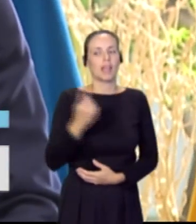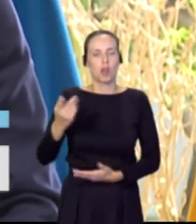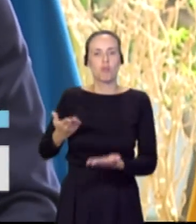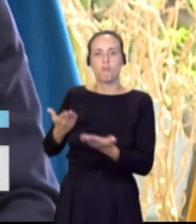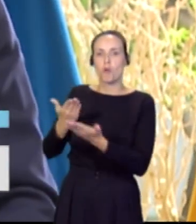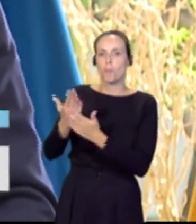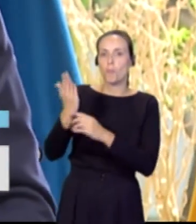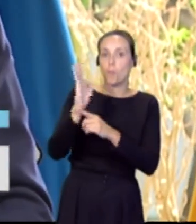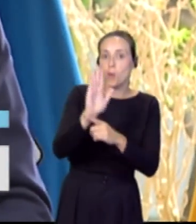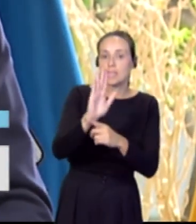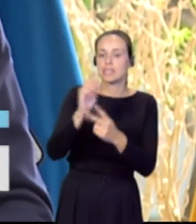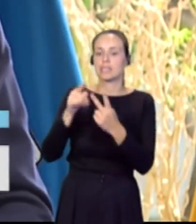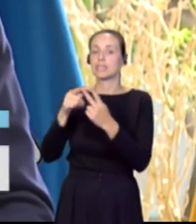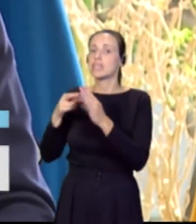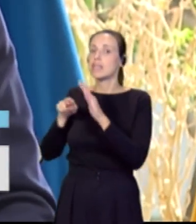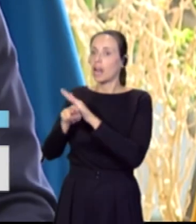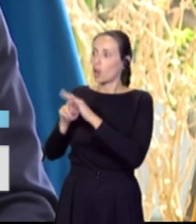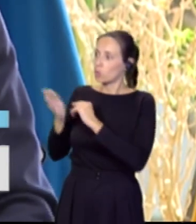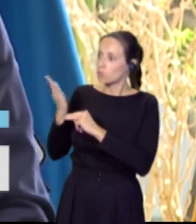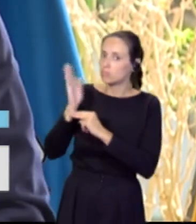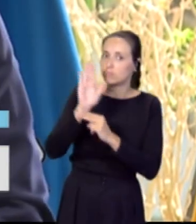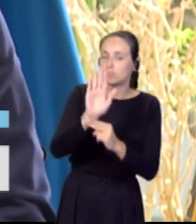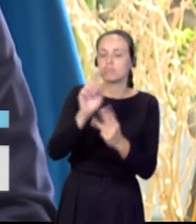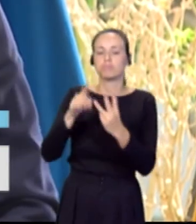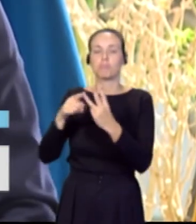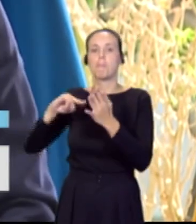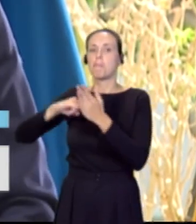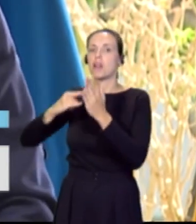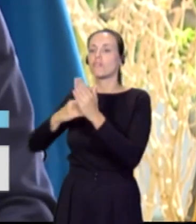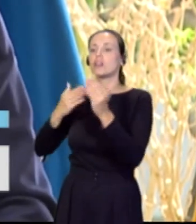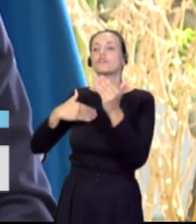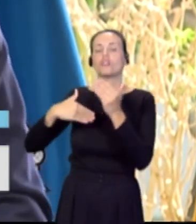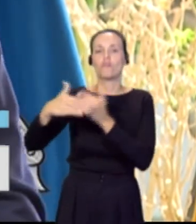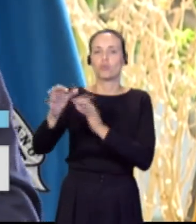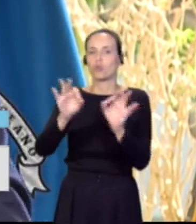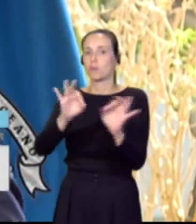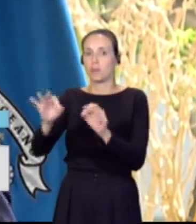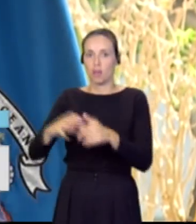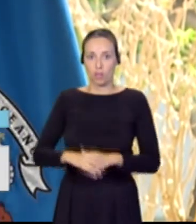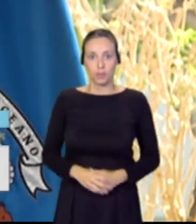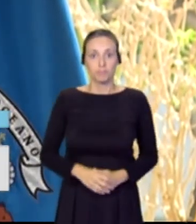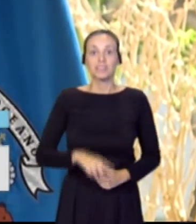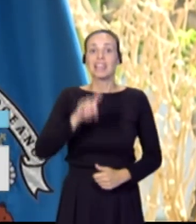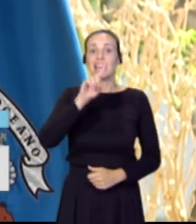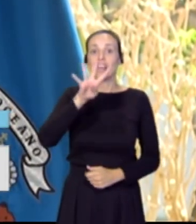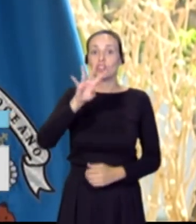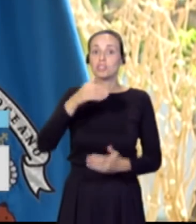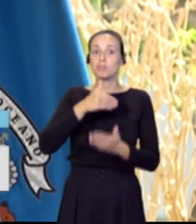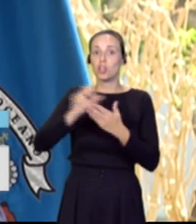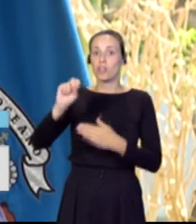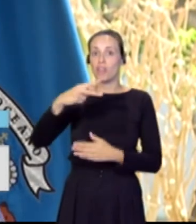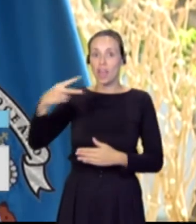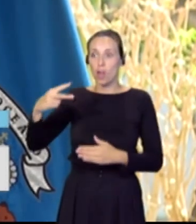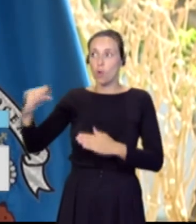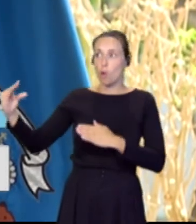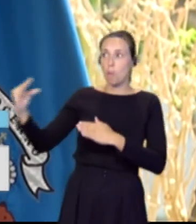y sobre todo con planificación y horizonte. 14 millones de euros que vendrán directos para Canarias es